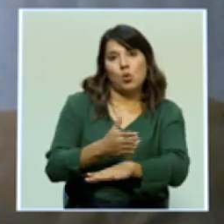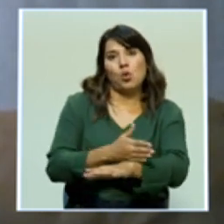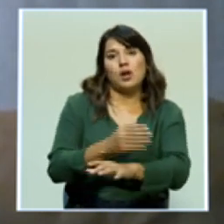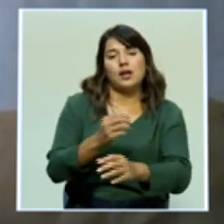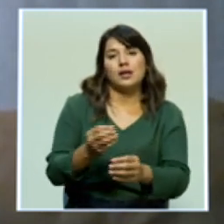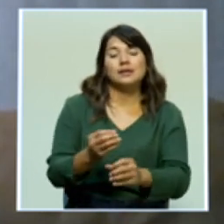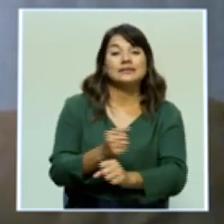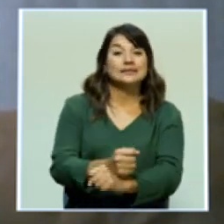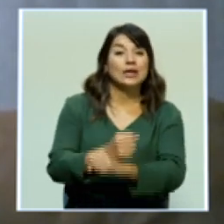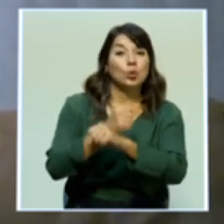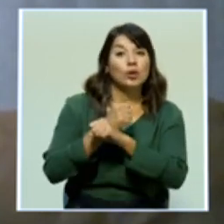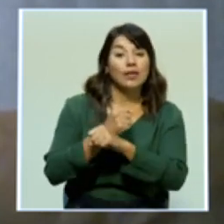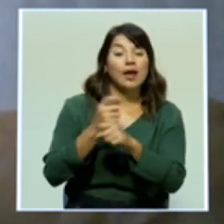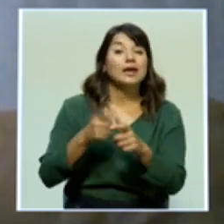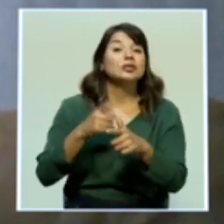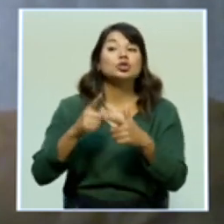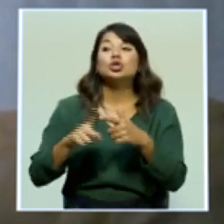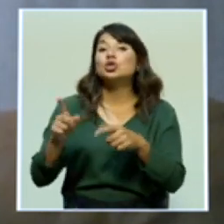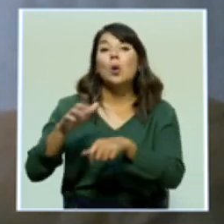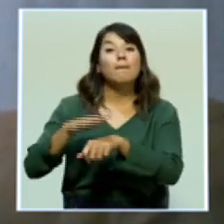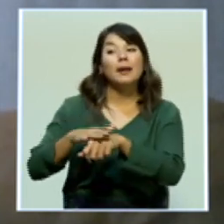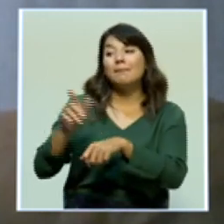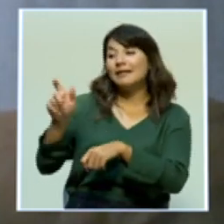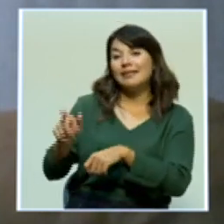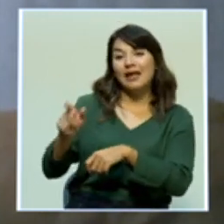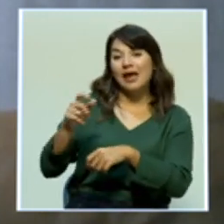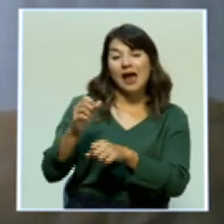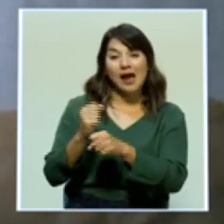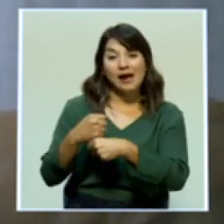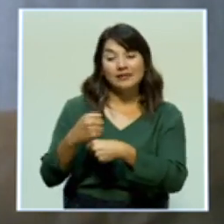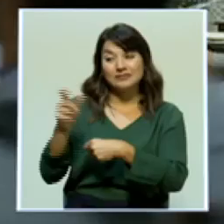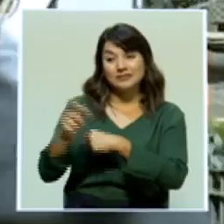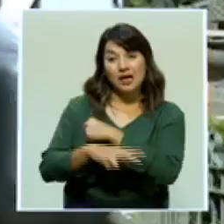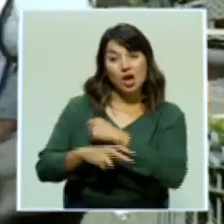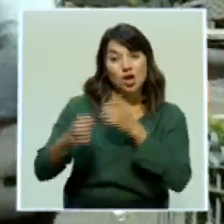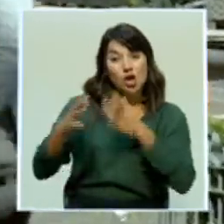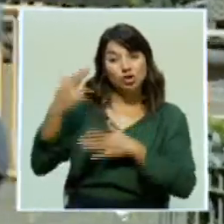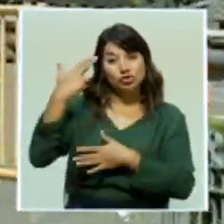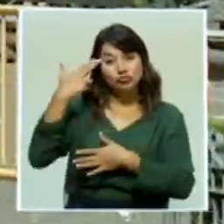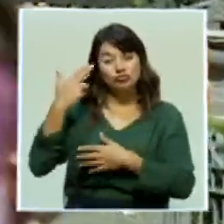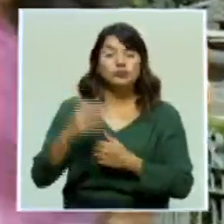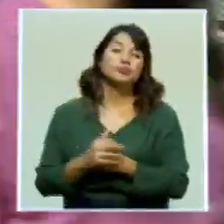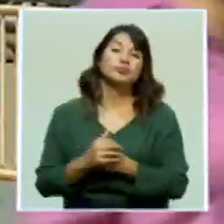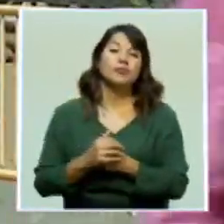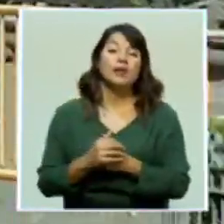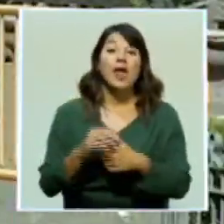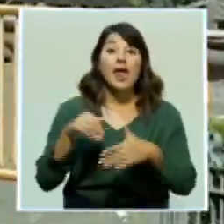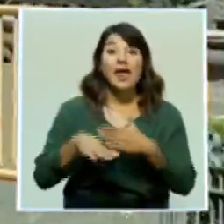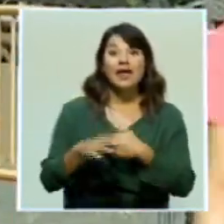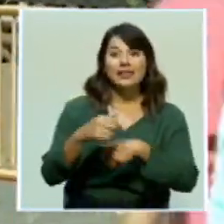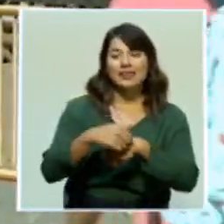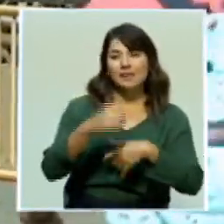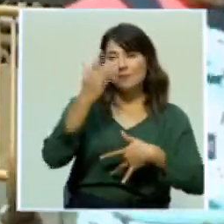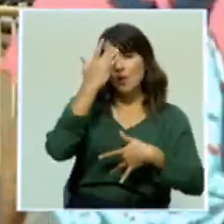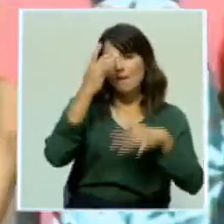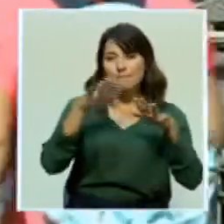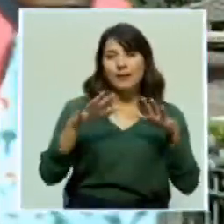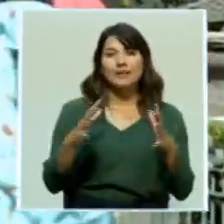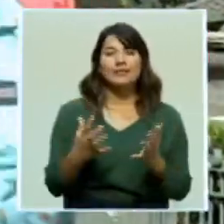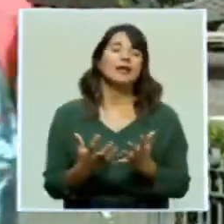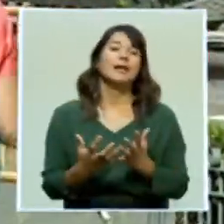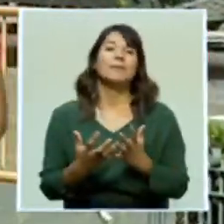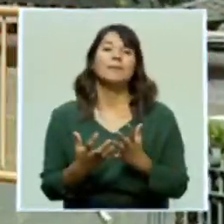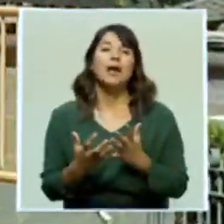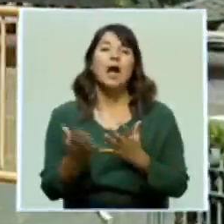impedido a los delincuentes realizar los asaltos a costo. Durante los meses de pandemia, algunos de los casos de